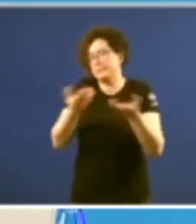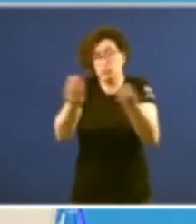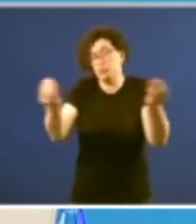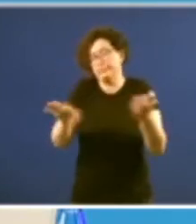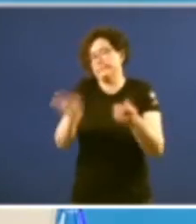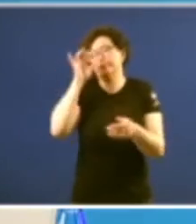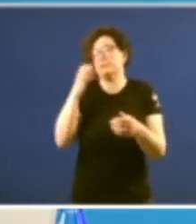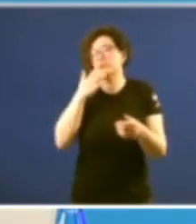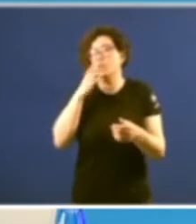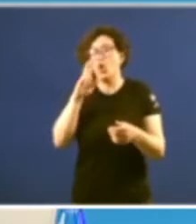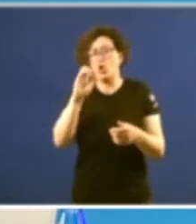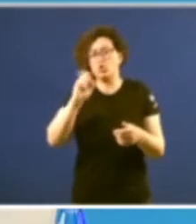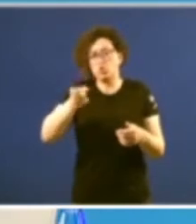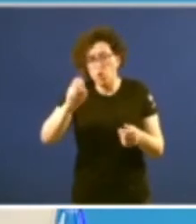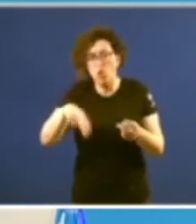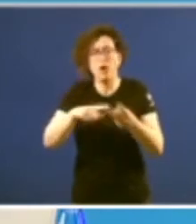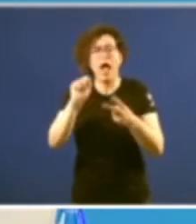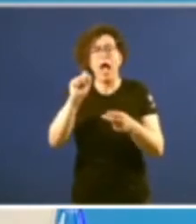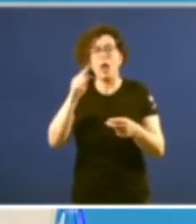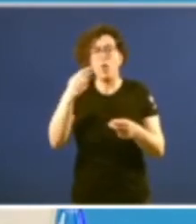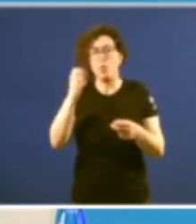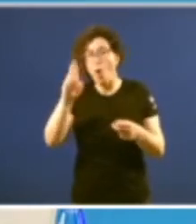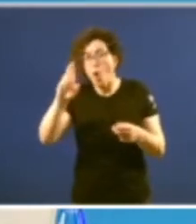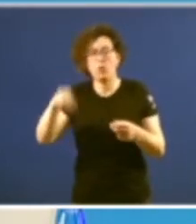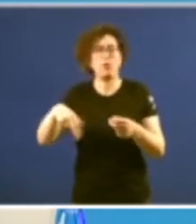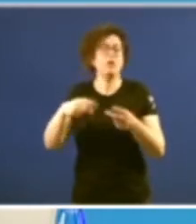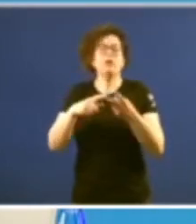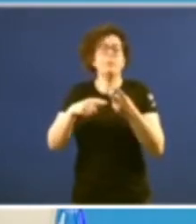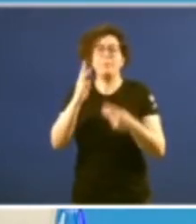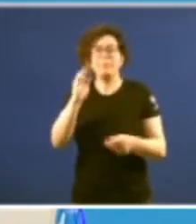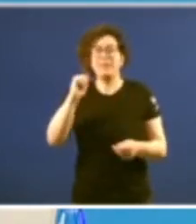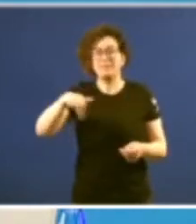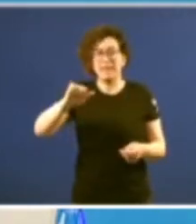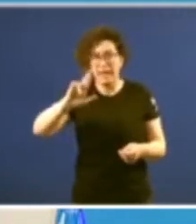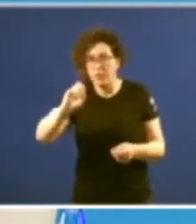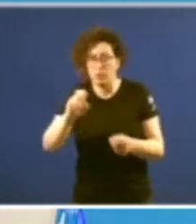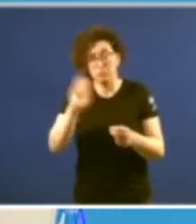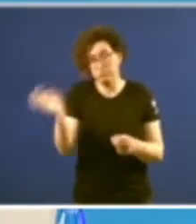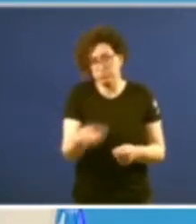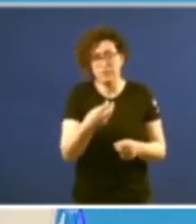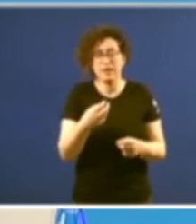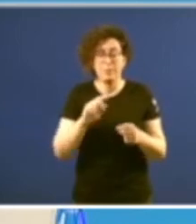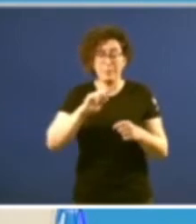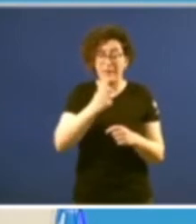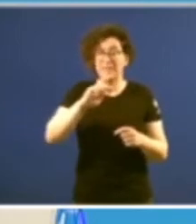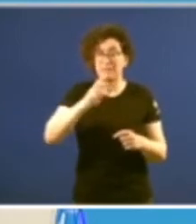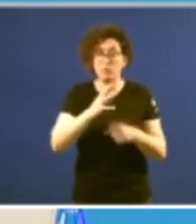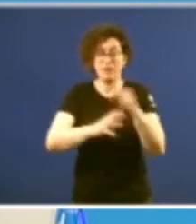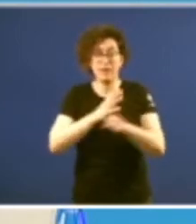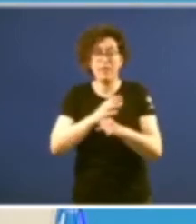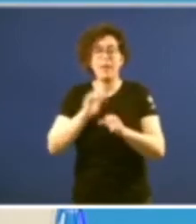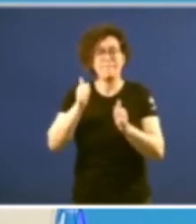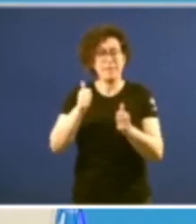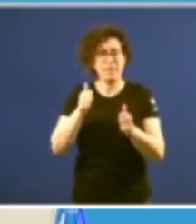Rosón Albor ou Piñeiro durante esa primeira e segunda legislatura se configura o núcleo